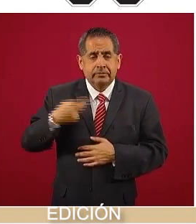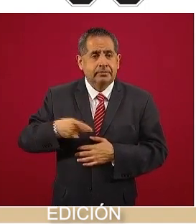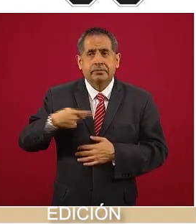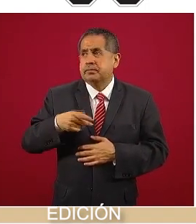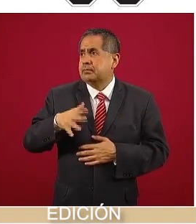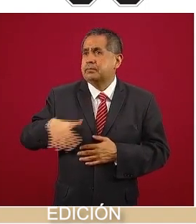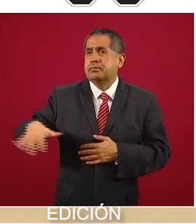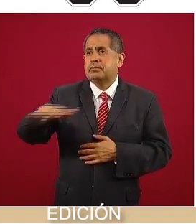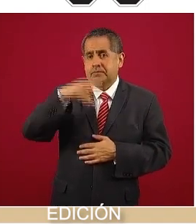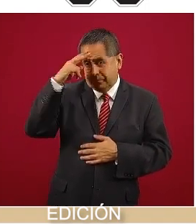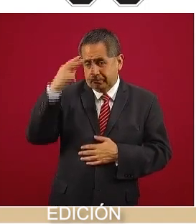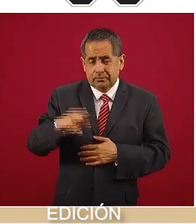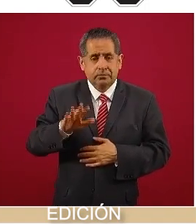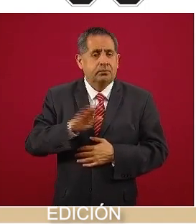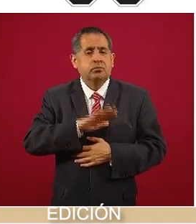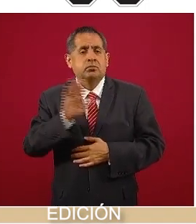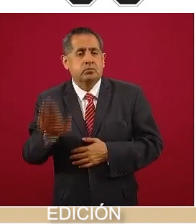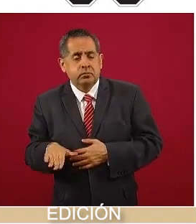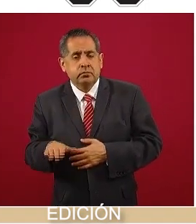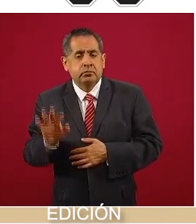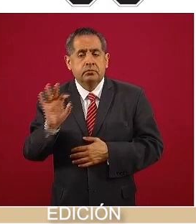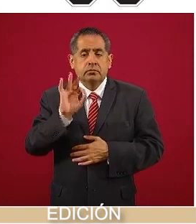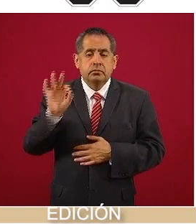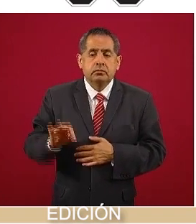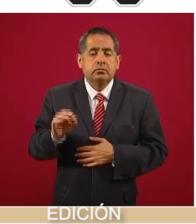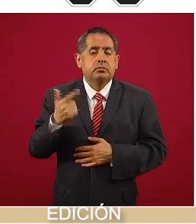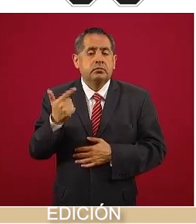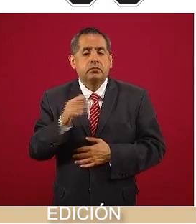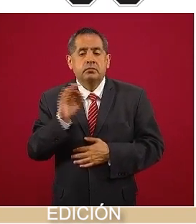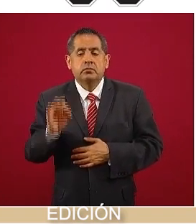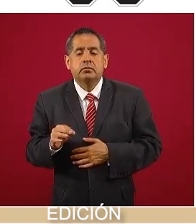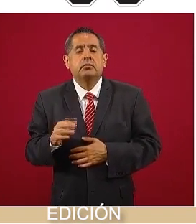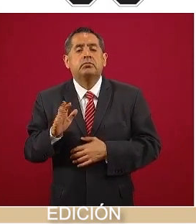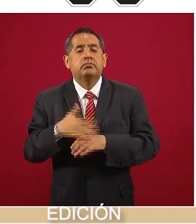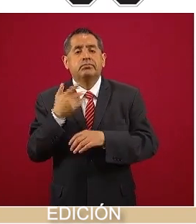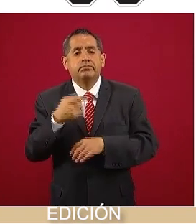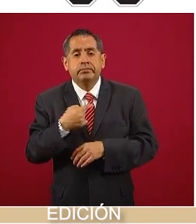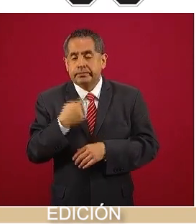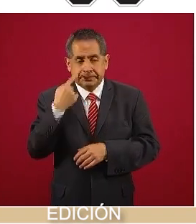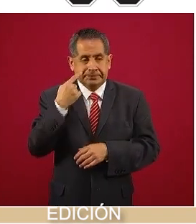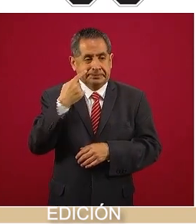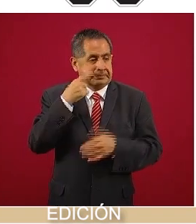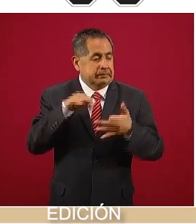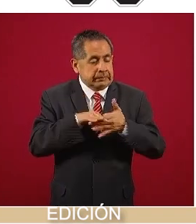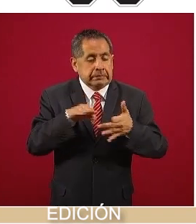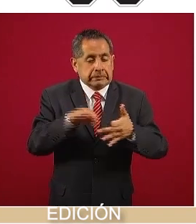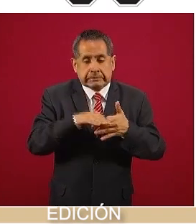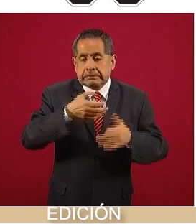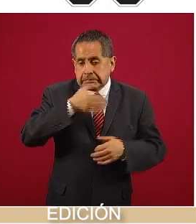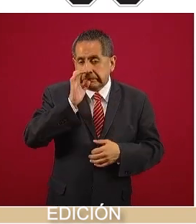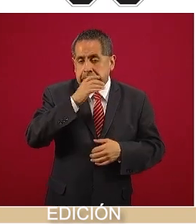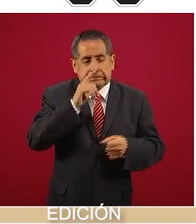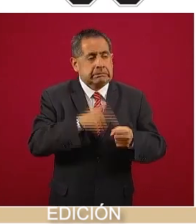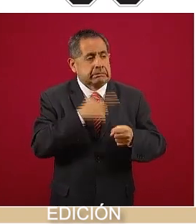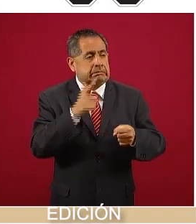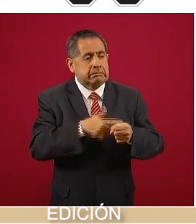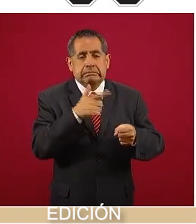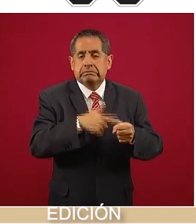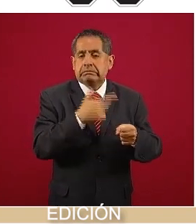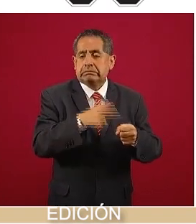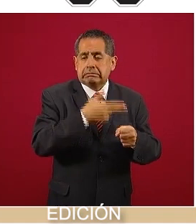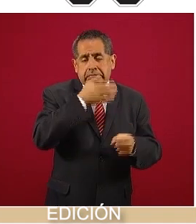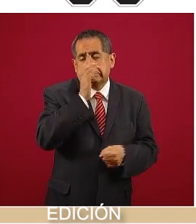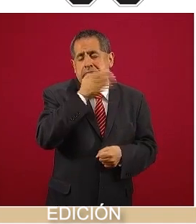mortalidad en México se asocia con el consumo de bebidas azucaradas. ¿De qué manera? Porque estas